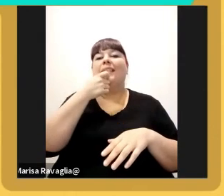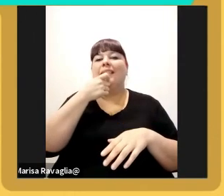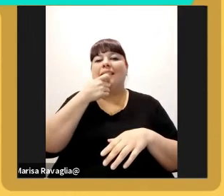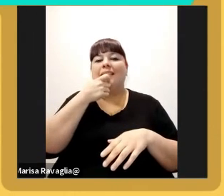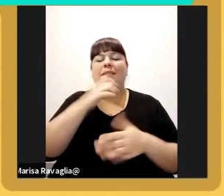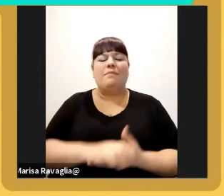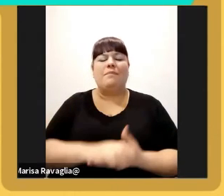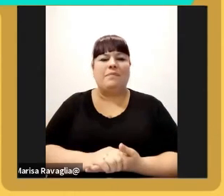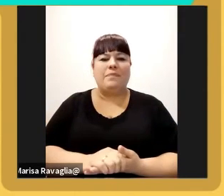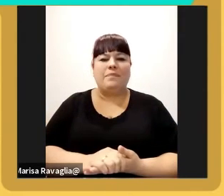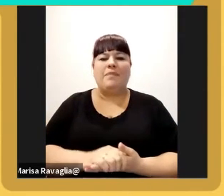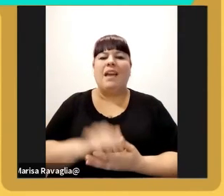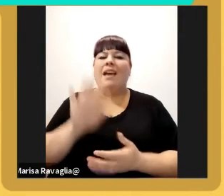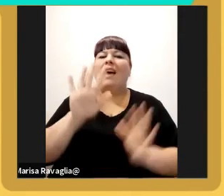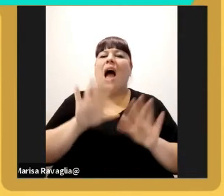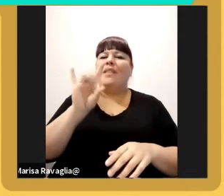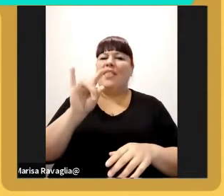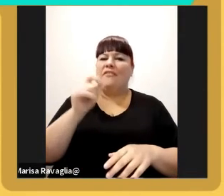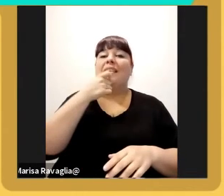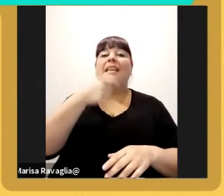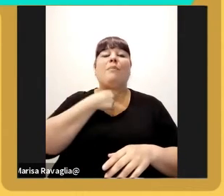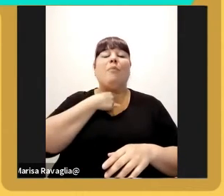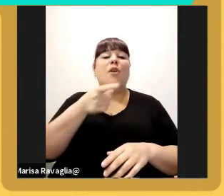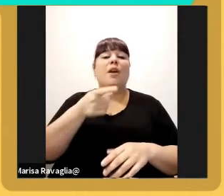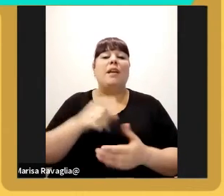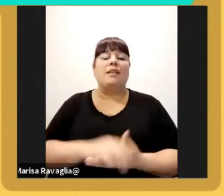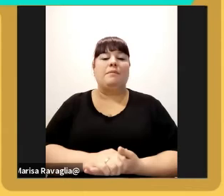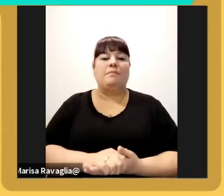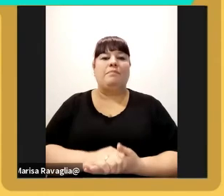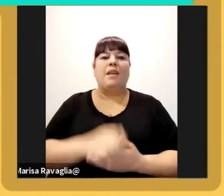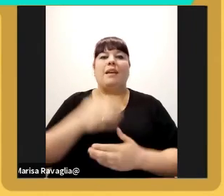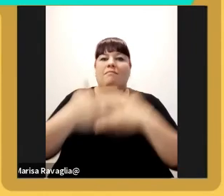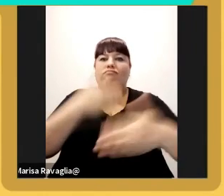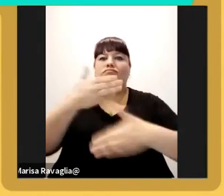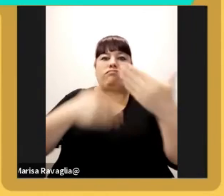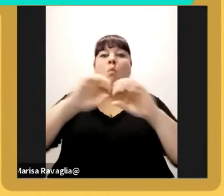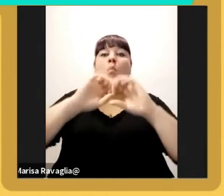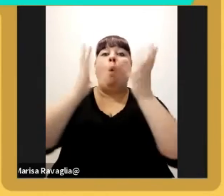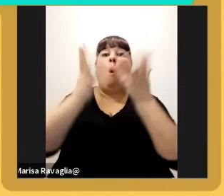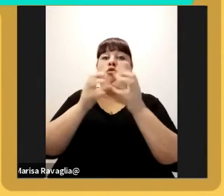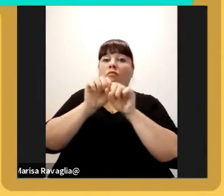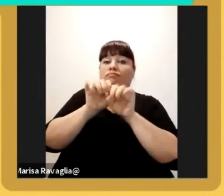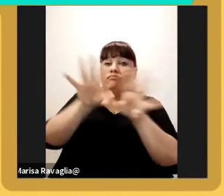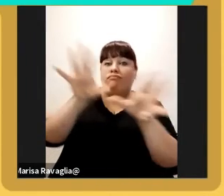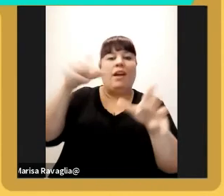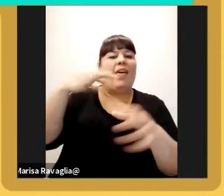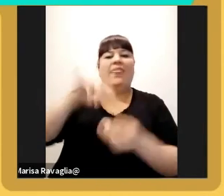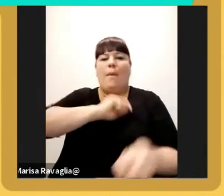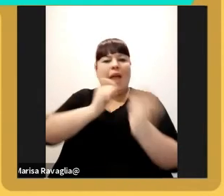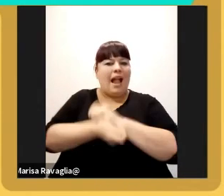nacionalidades no es fácil y si uno quiere tener un crecimiento internacional tiene que hacer un cambio para